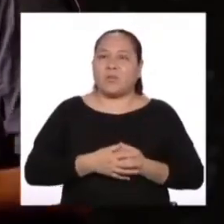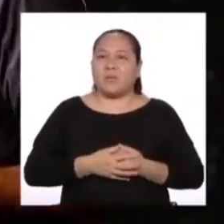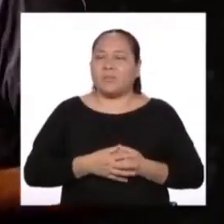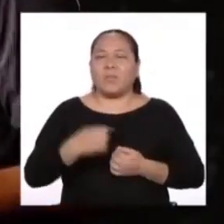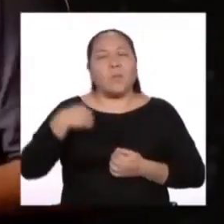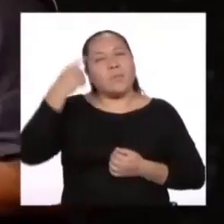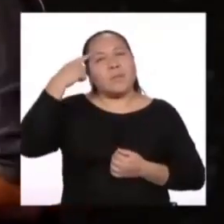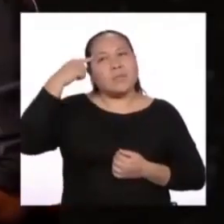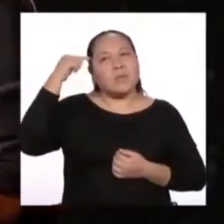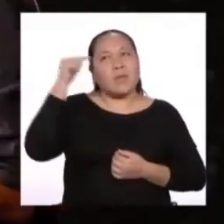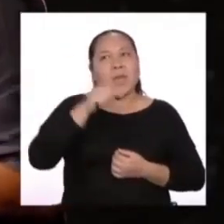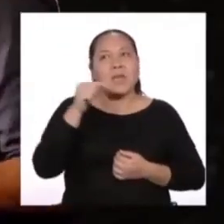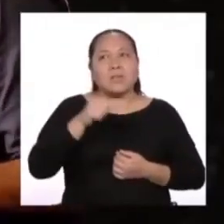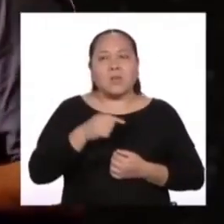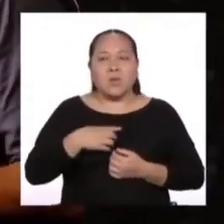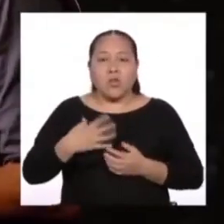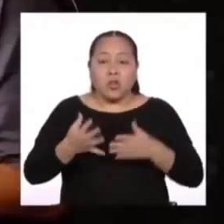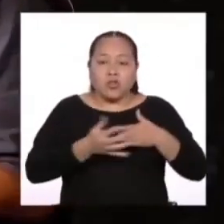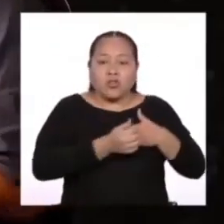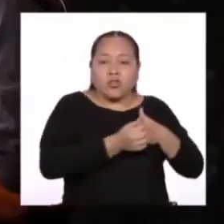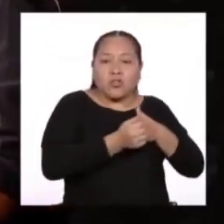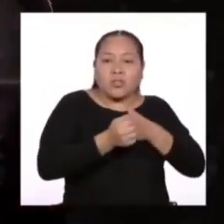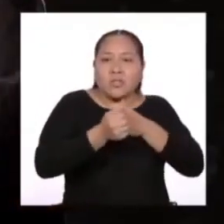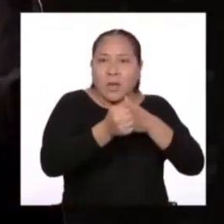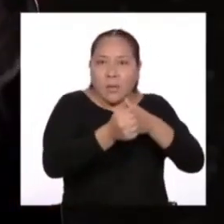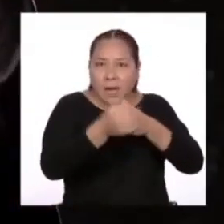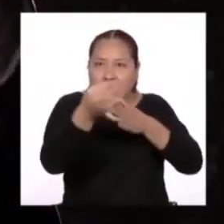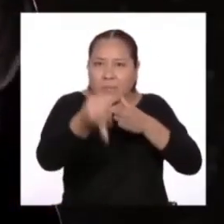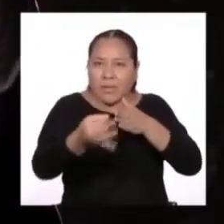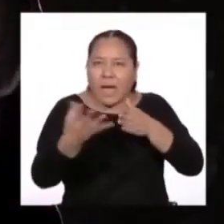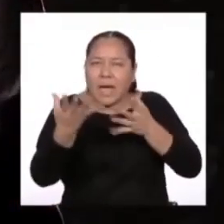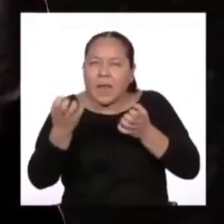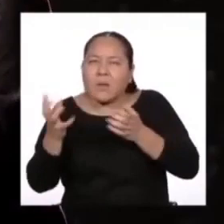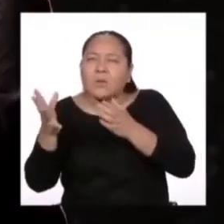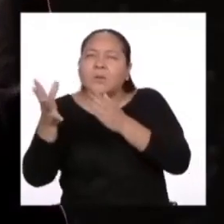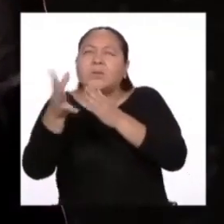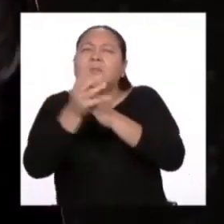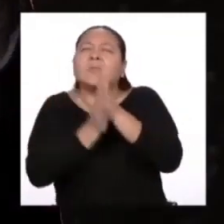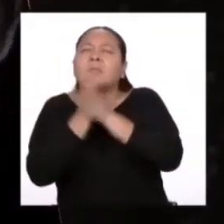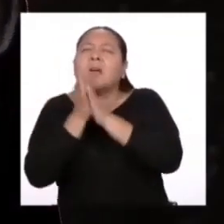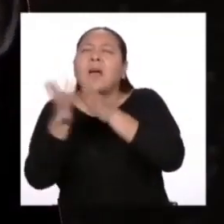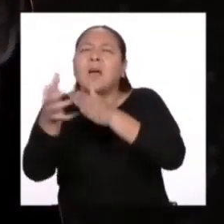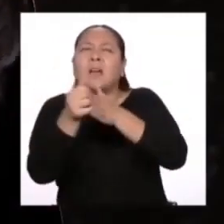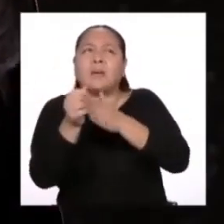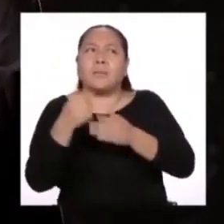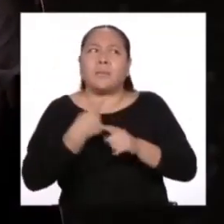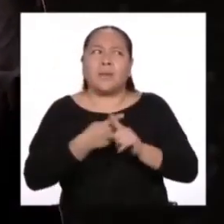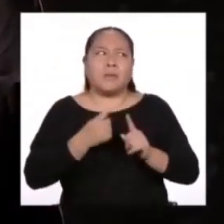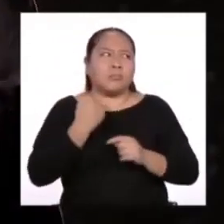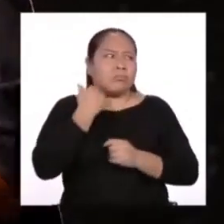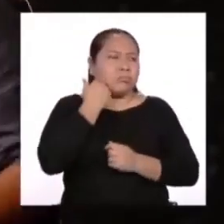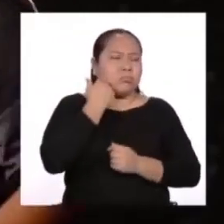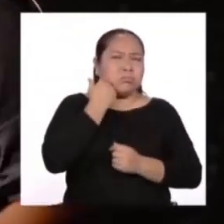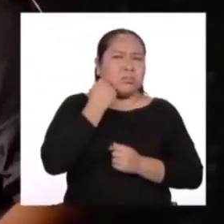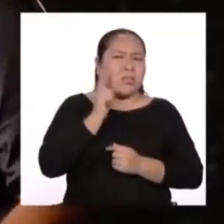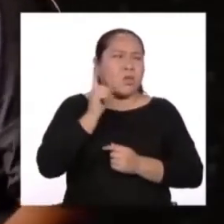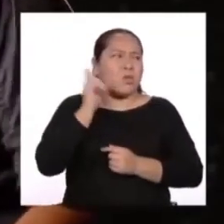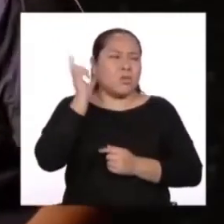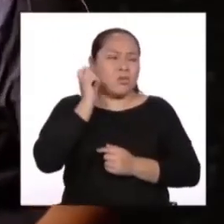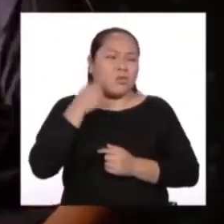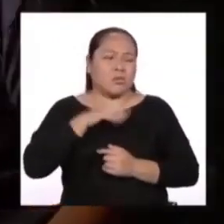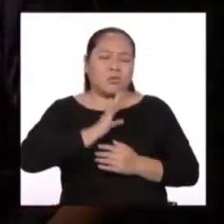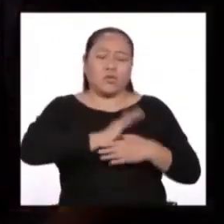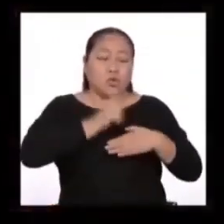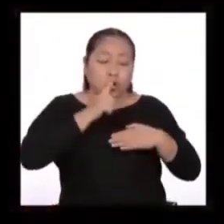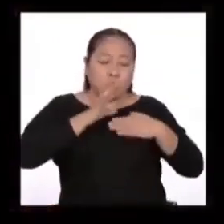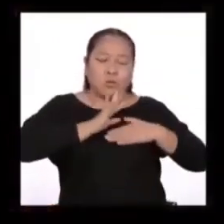que nos conduce hacia lo que realmente queremos pero de pronto nosotros mismos no queremos escuchar al